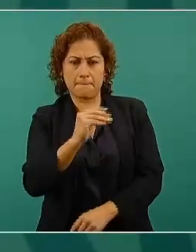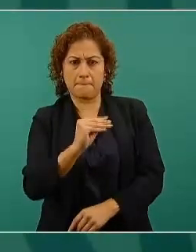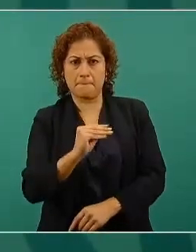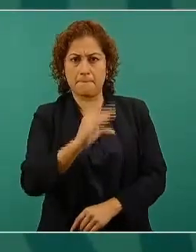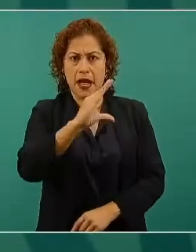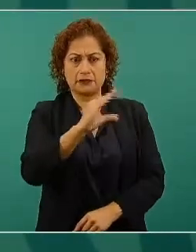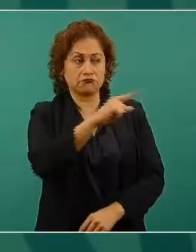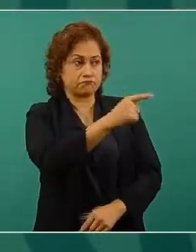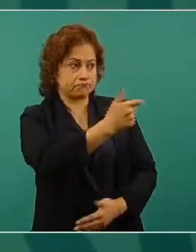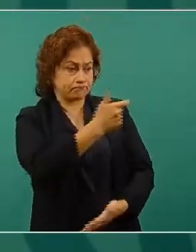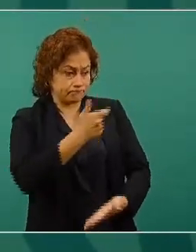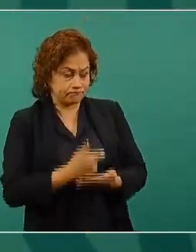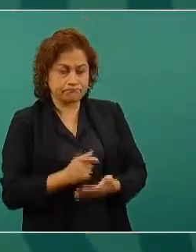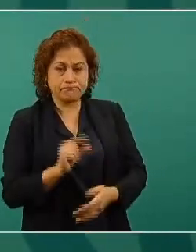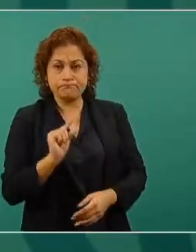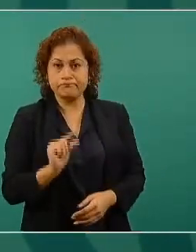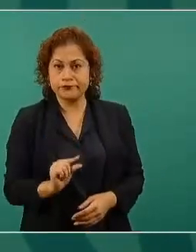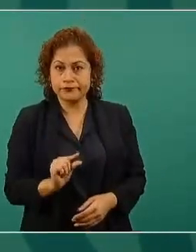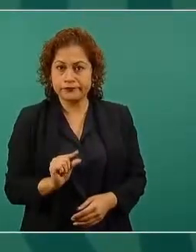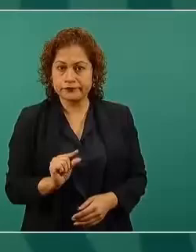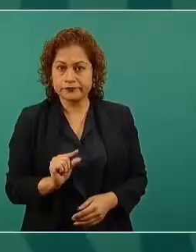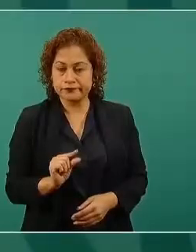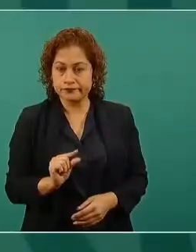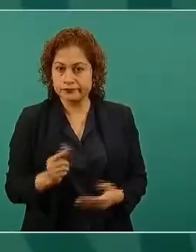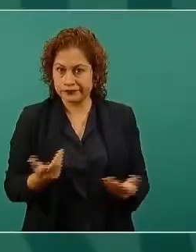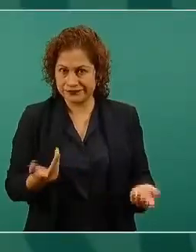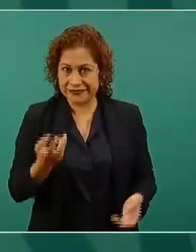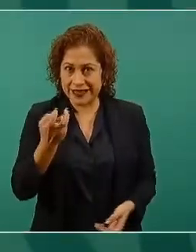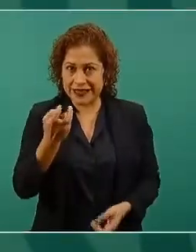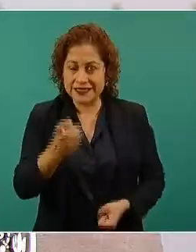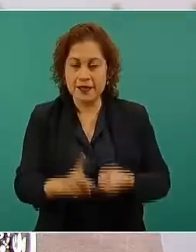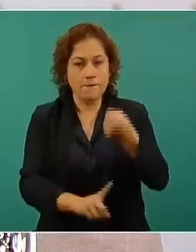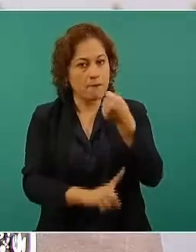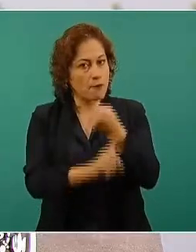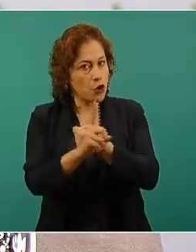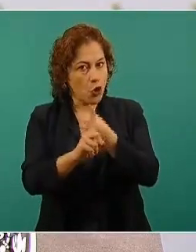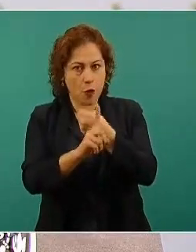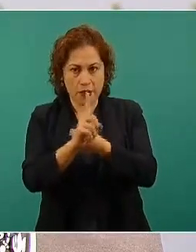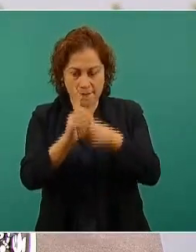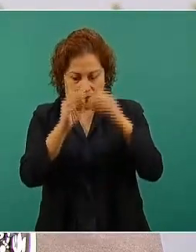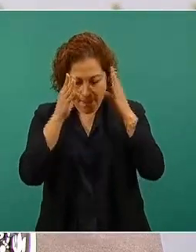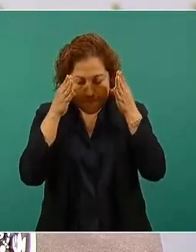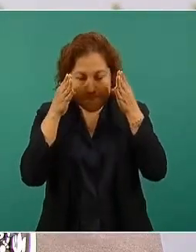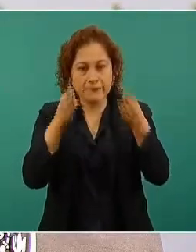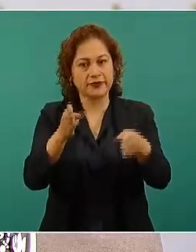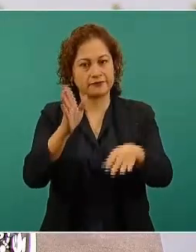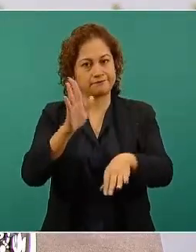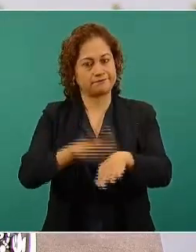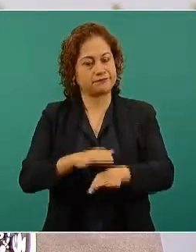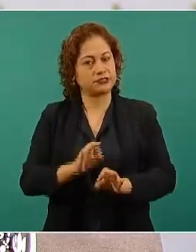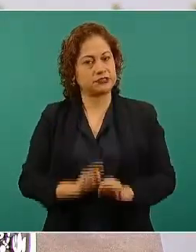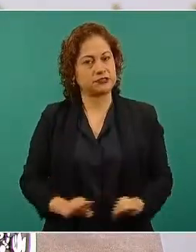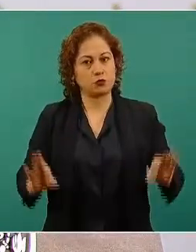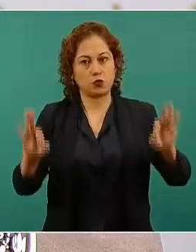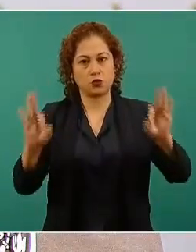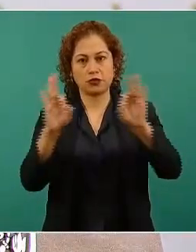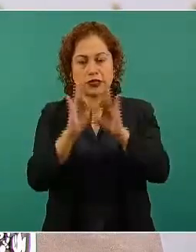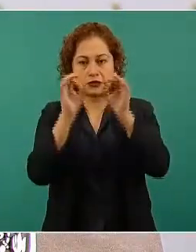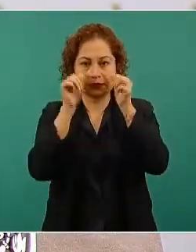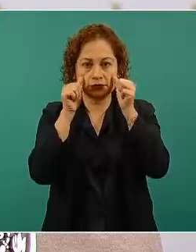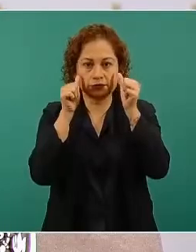Esa es la esencia de todo. Y consideramos que esos subsidios